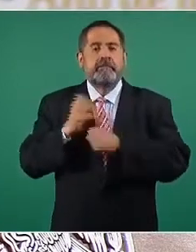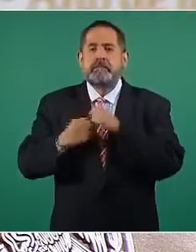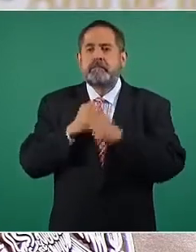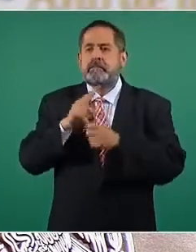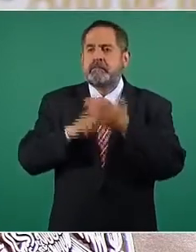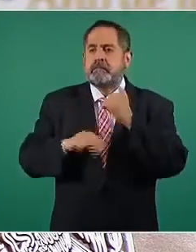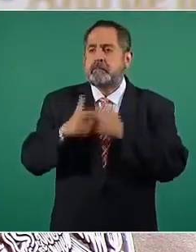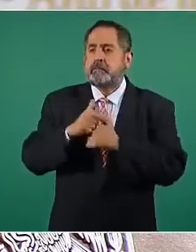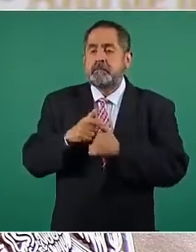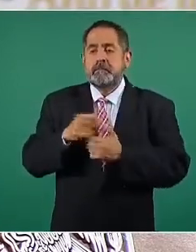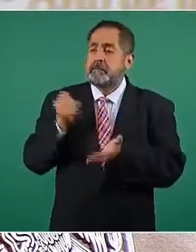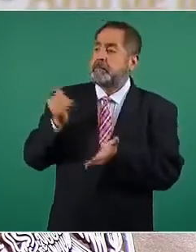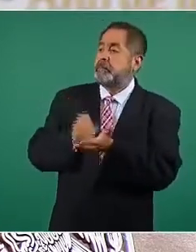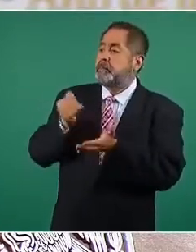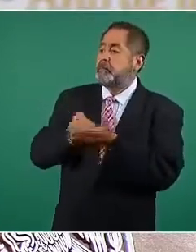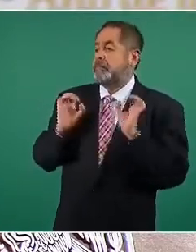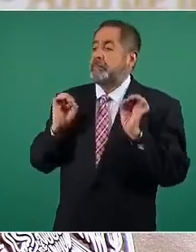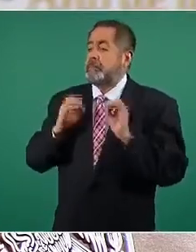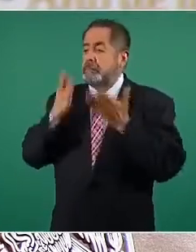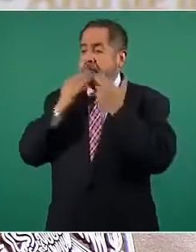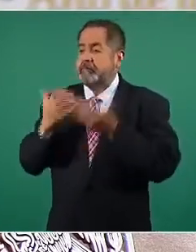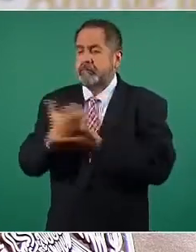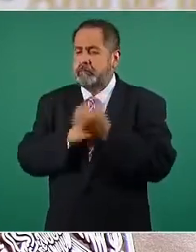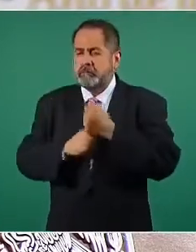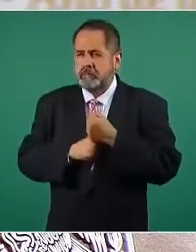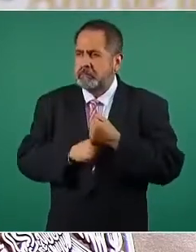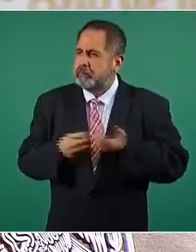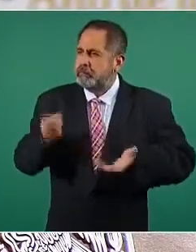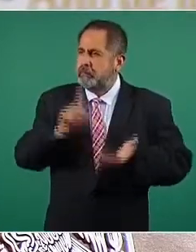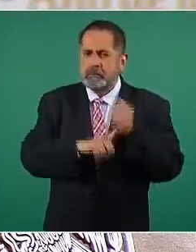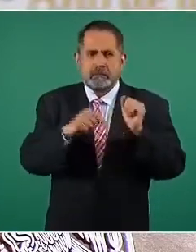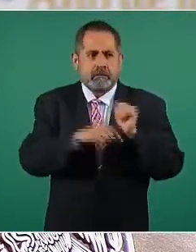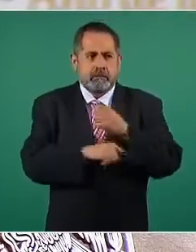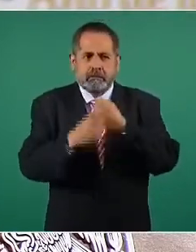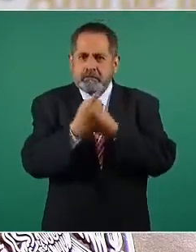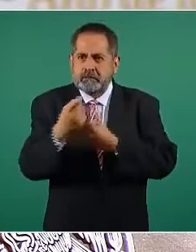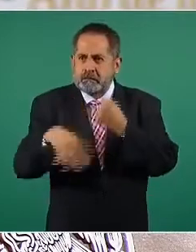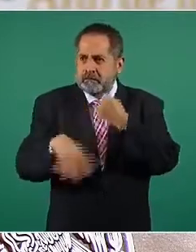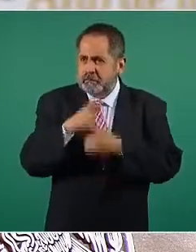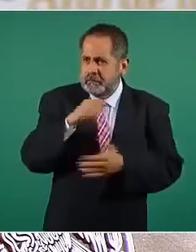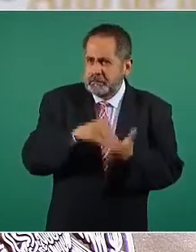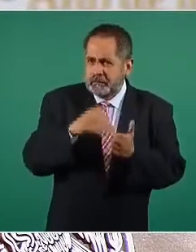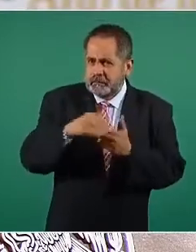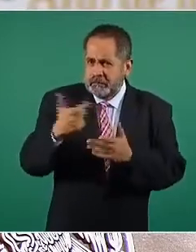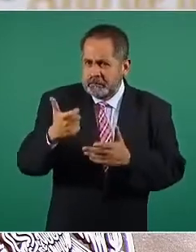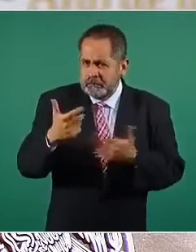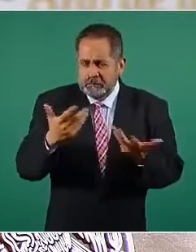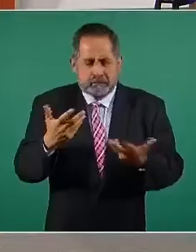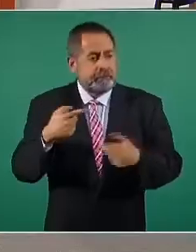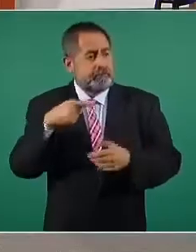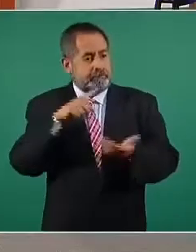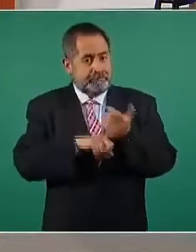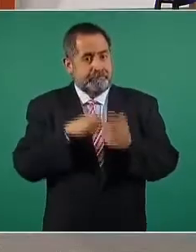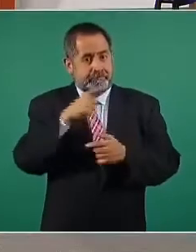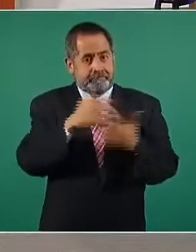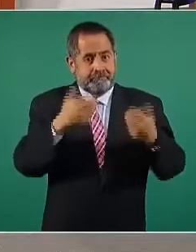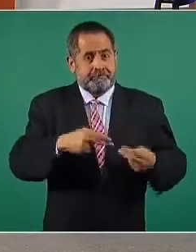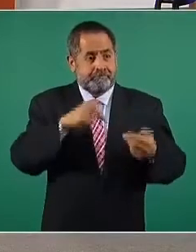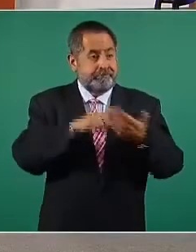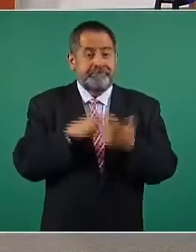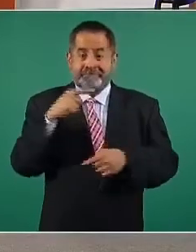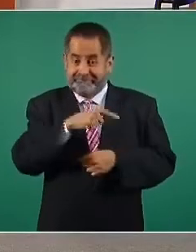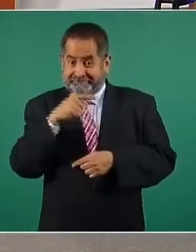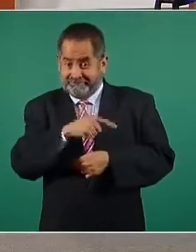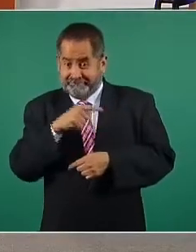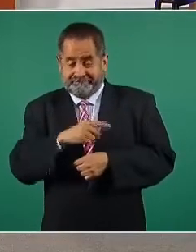ceros y de 2014 a 2017 declara 114 millones de pesos. Esta empresa KBH Track es la que termina enviando